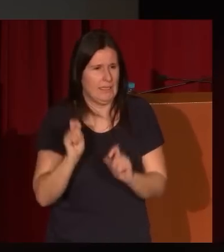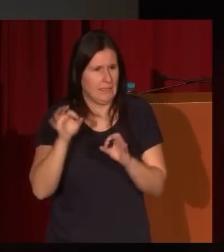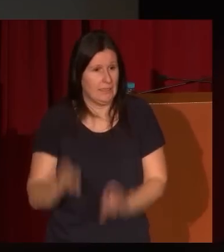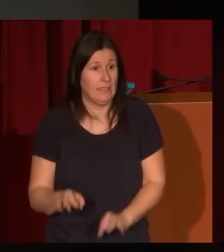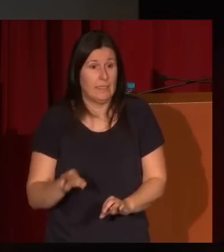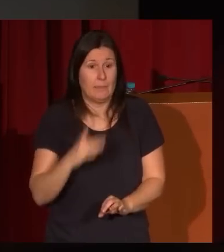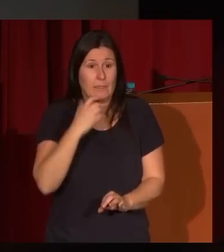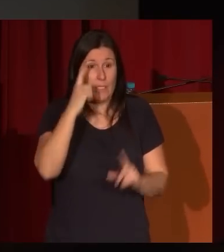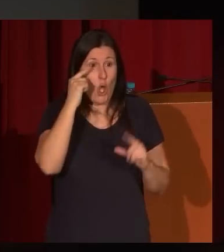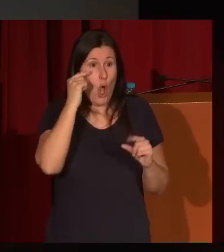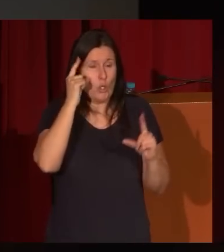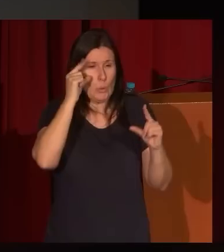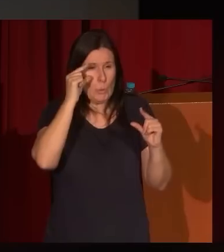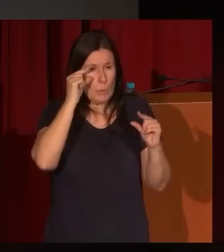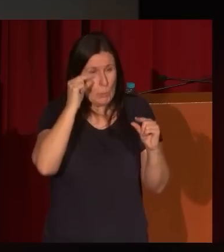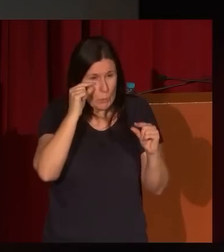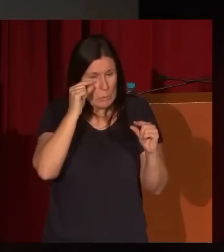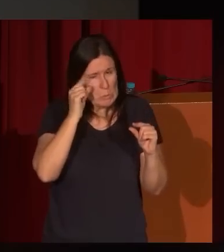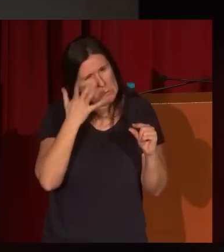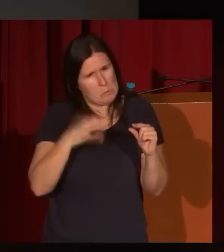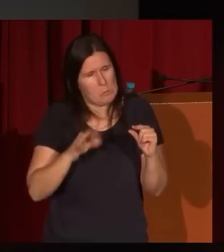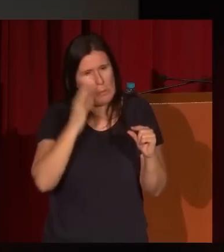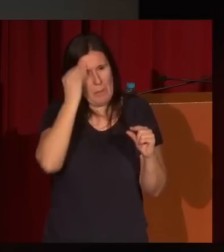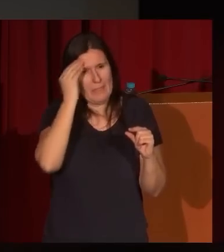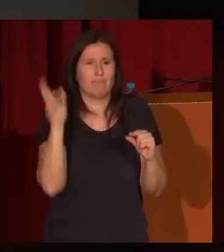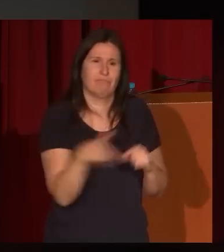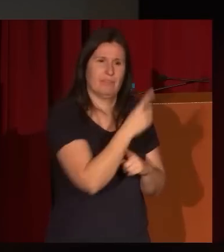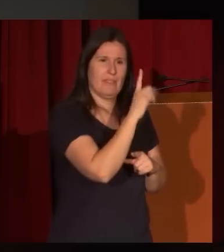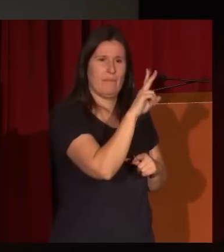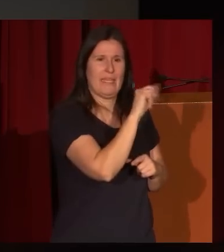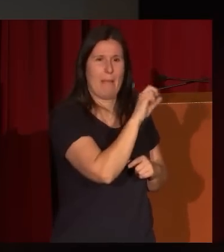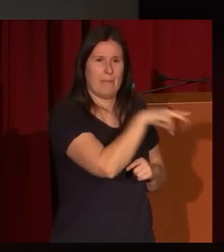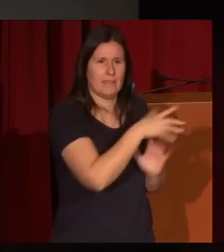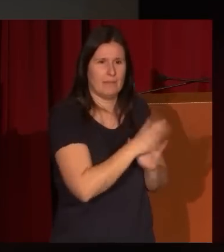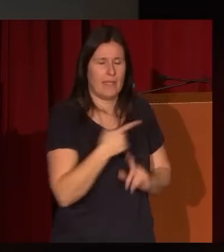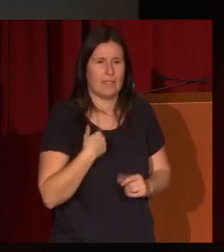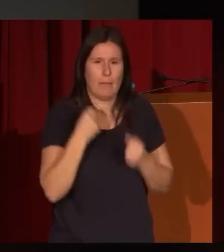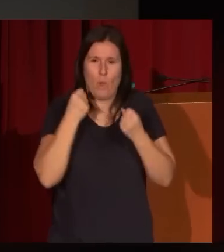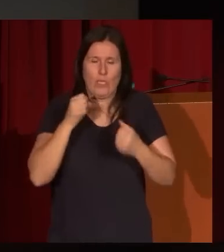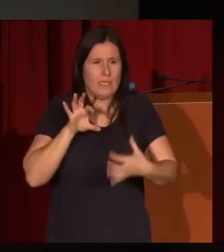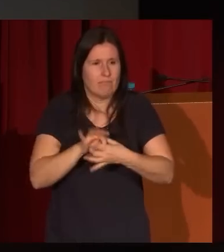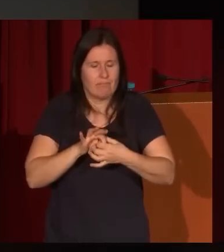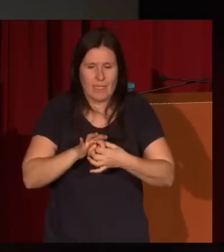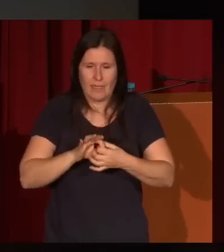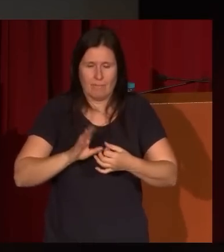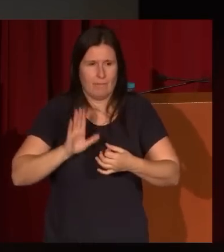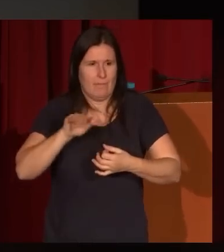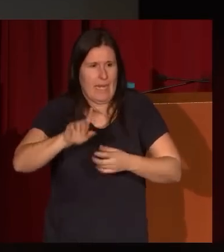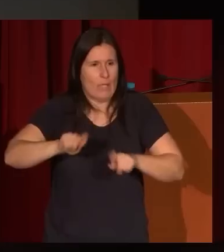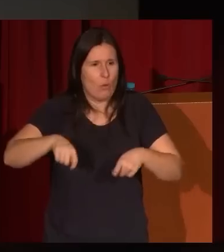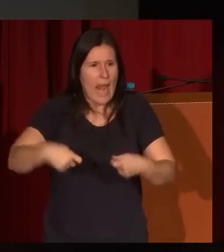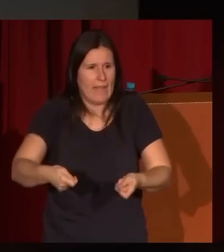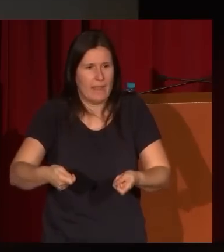entorna un poco los ojos podría pasar como obra de Pérez Villamil es decir esa sugestión de la potencia de la naturaleza de la